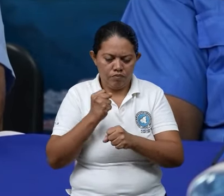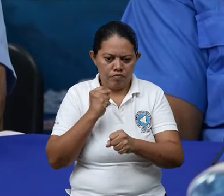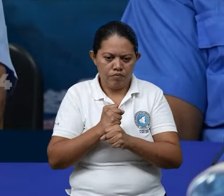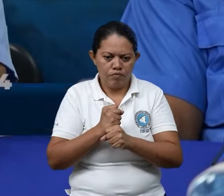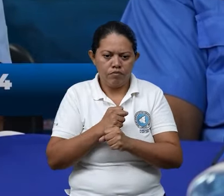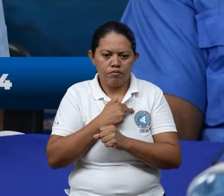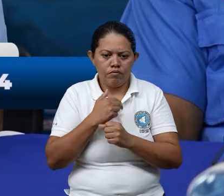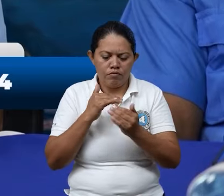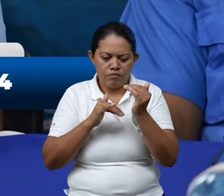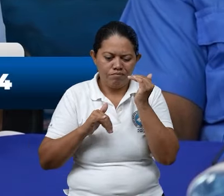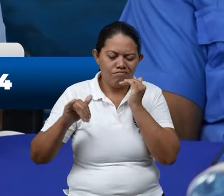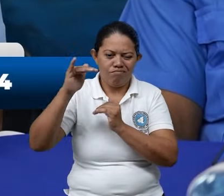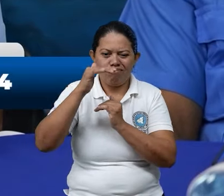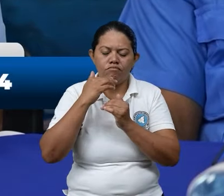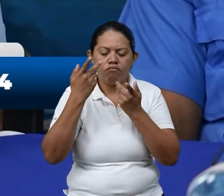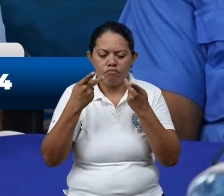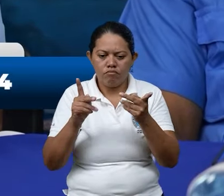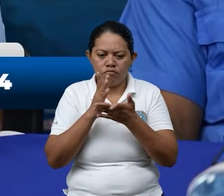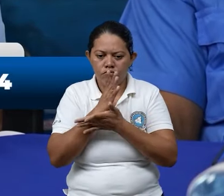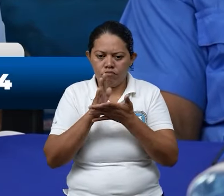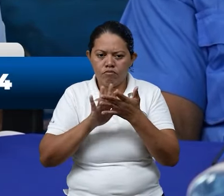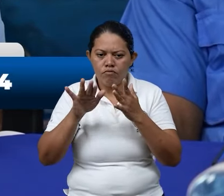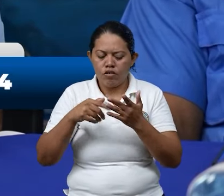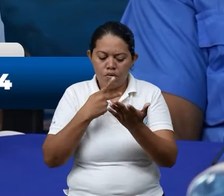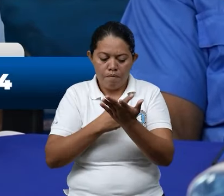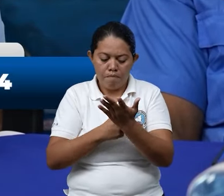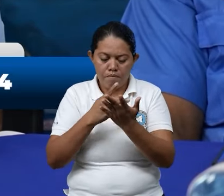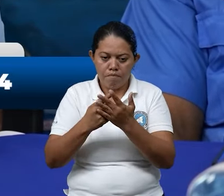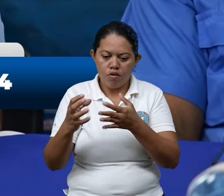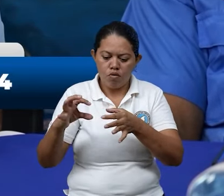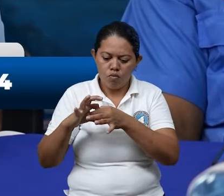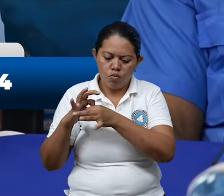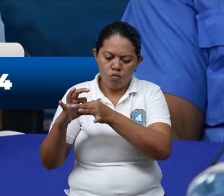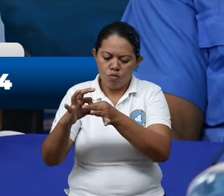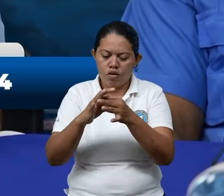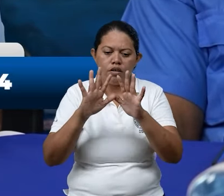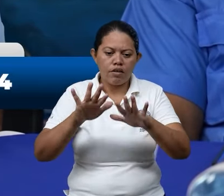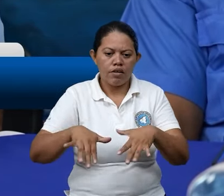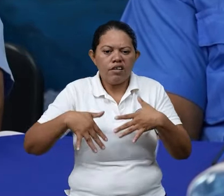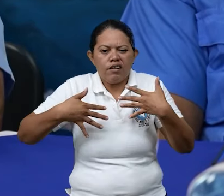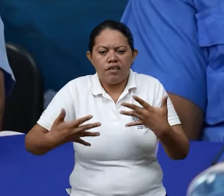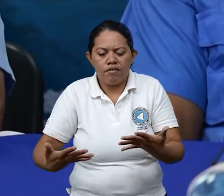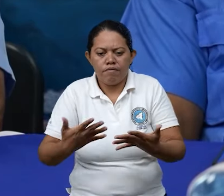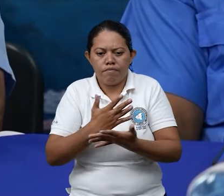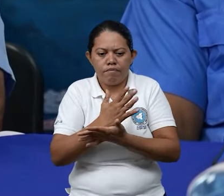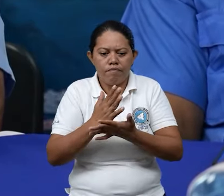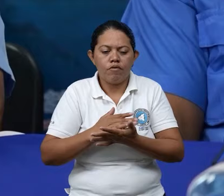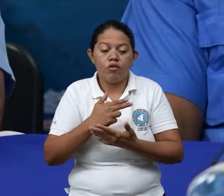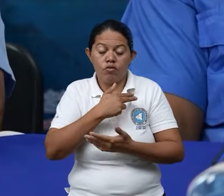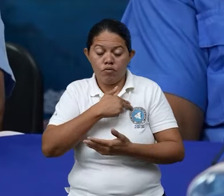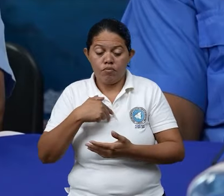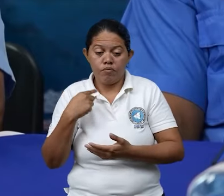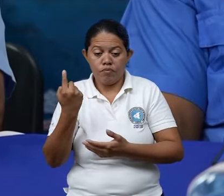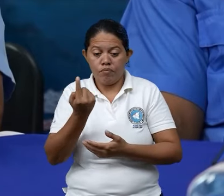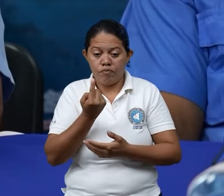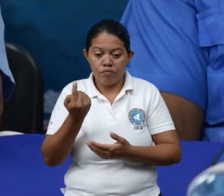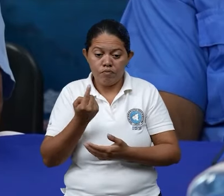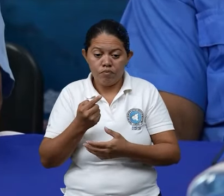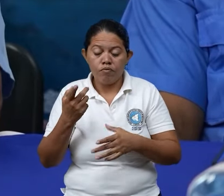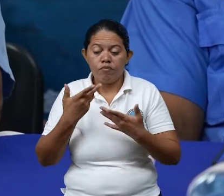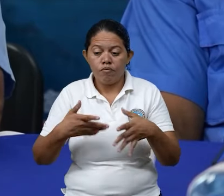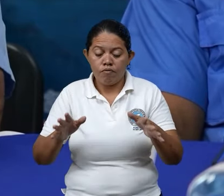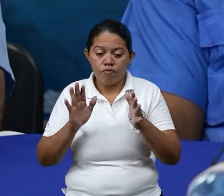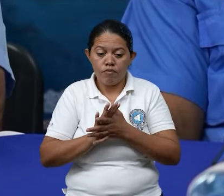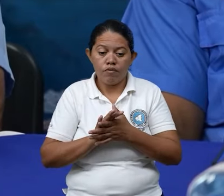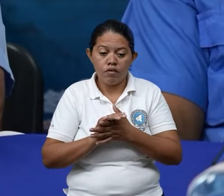al mayor detalle posible un plan integral que es no solamente desde una